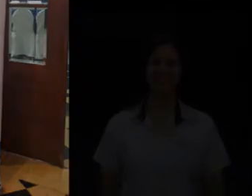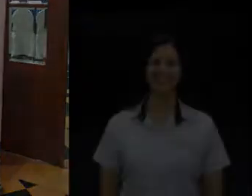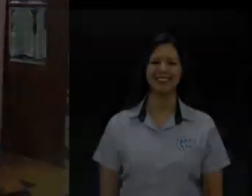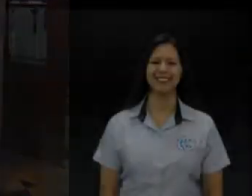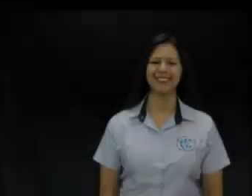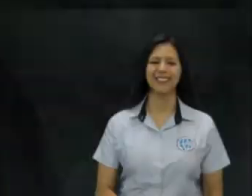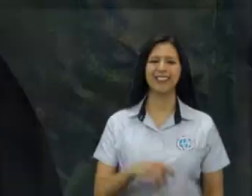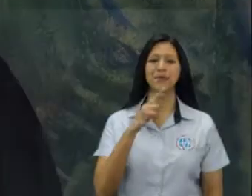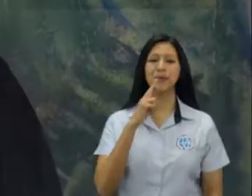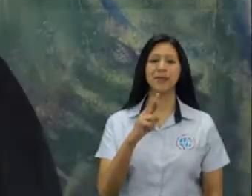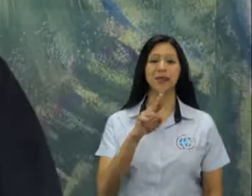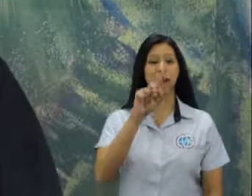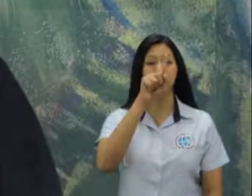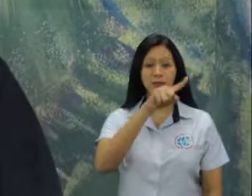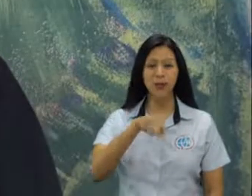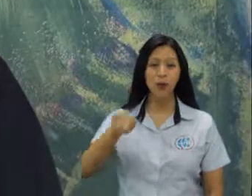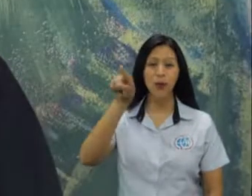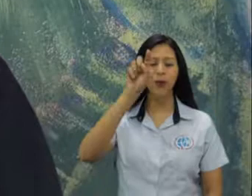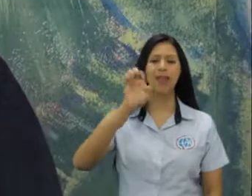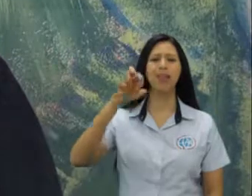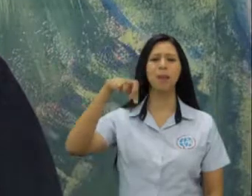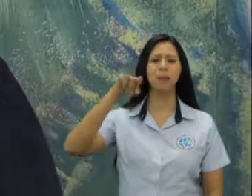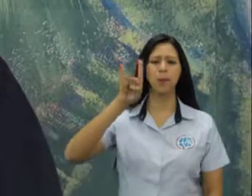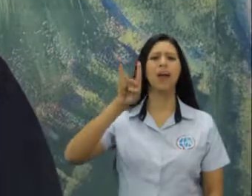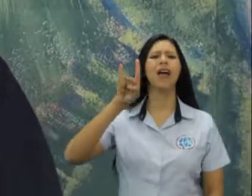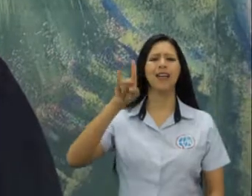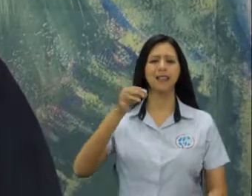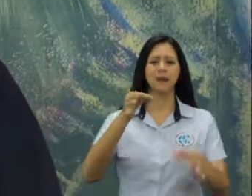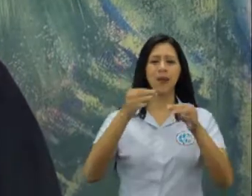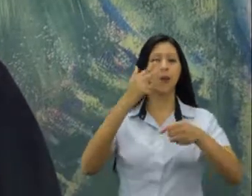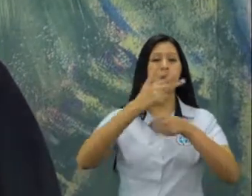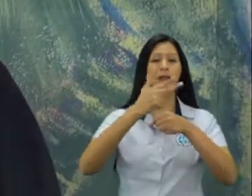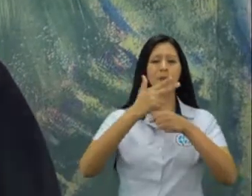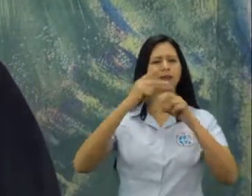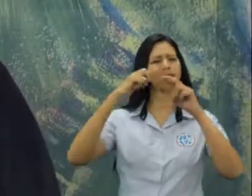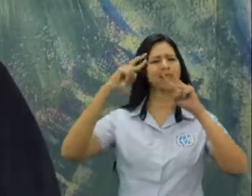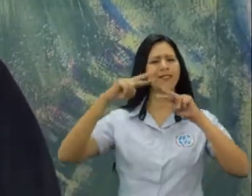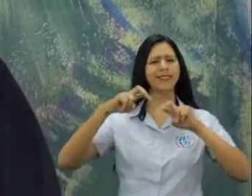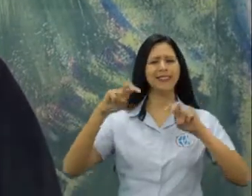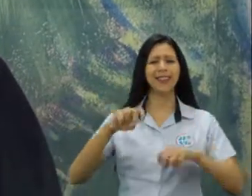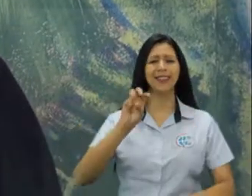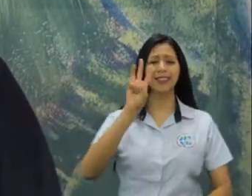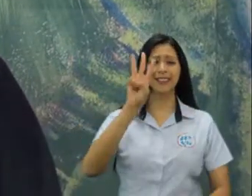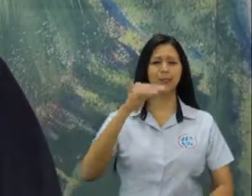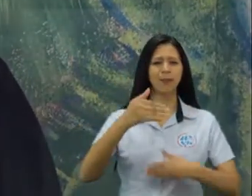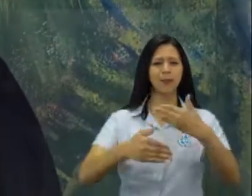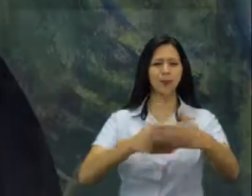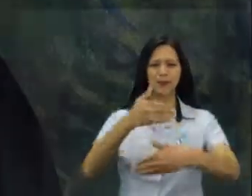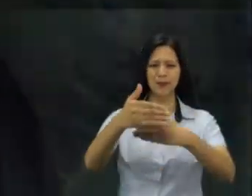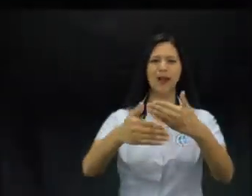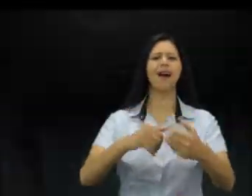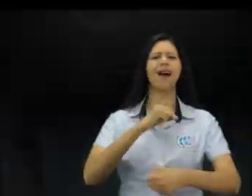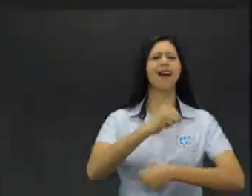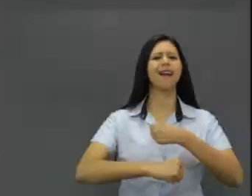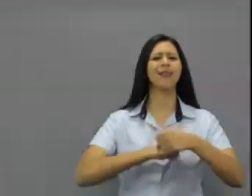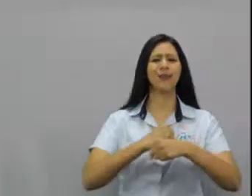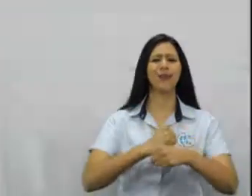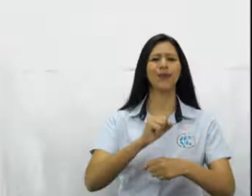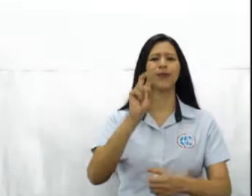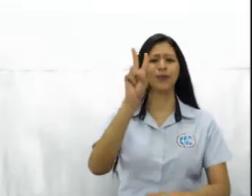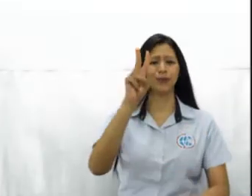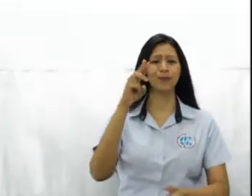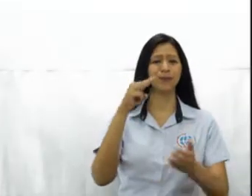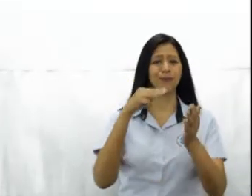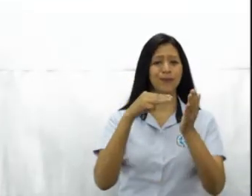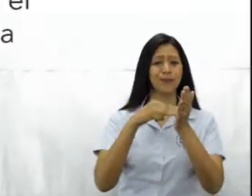Número 6. Resultados de los ciclos ante el EPO. Guatemala ha sido examinada durante tres periodos. En el año